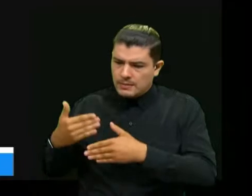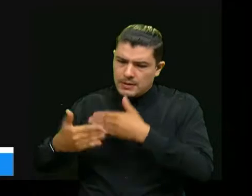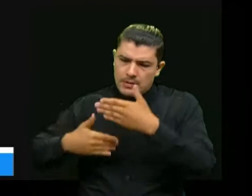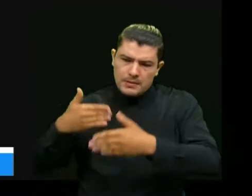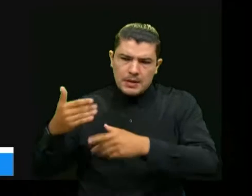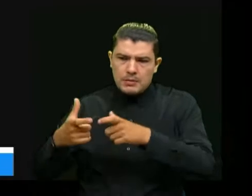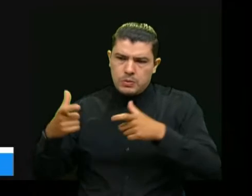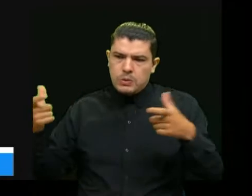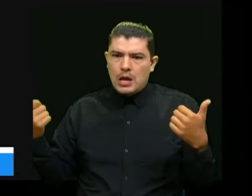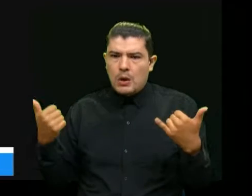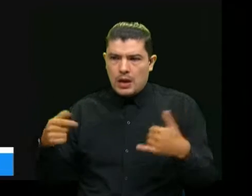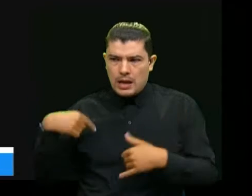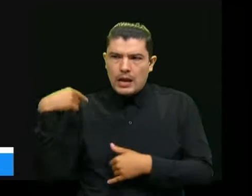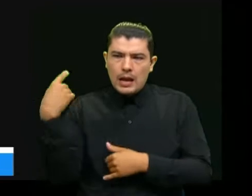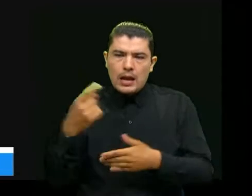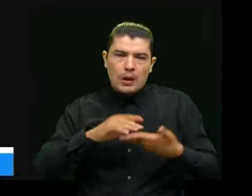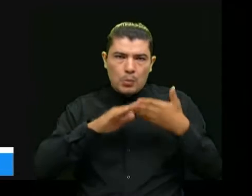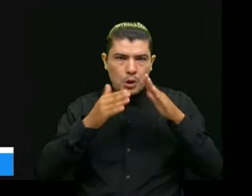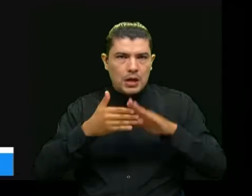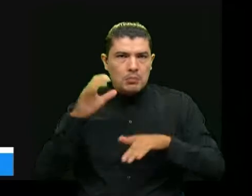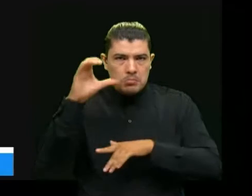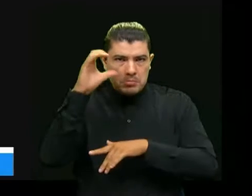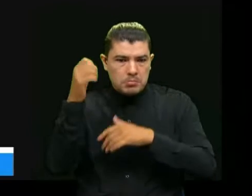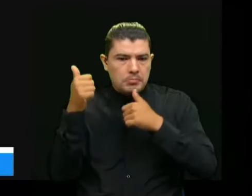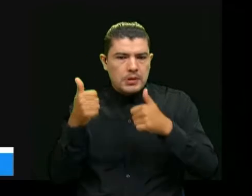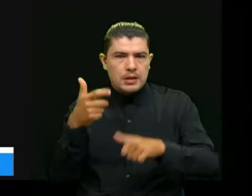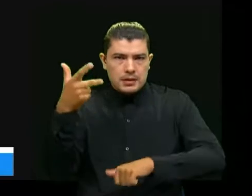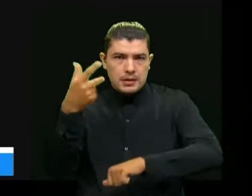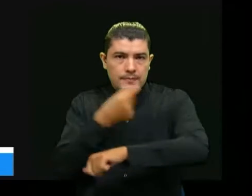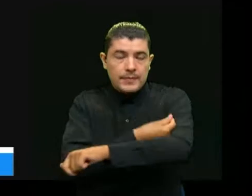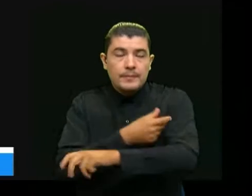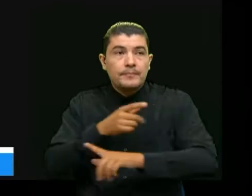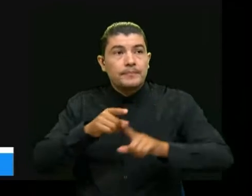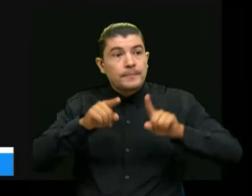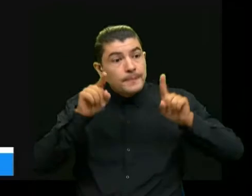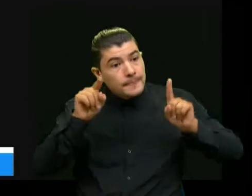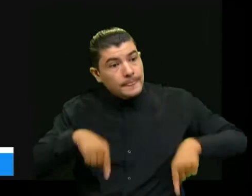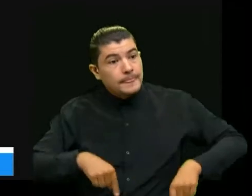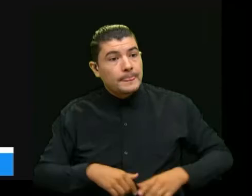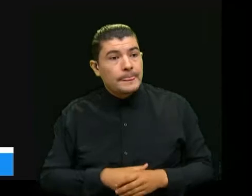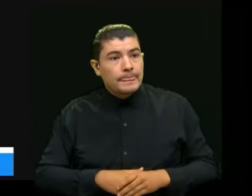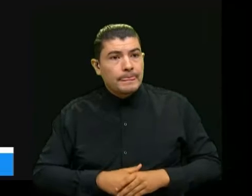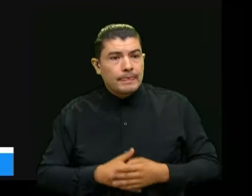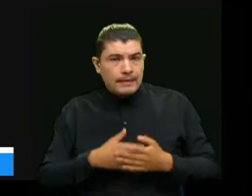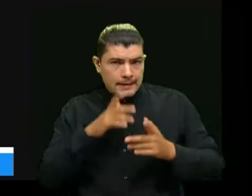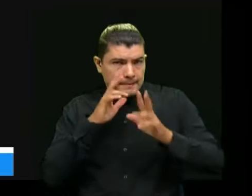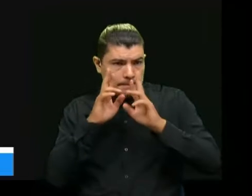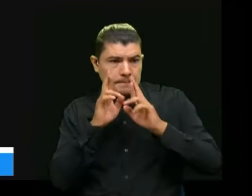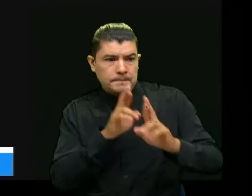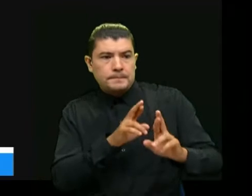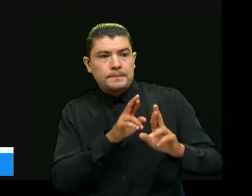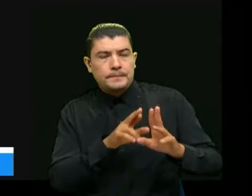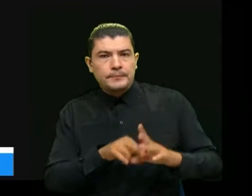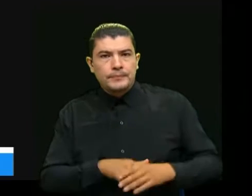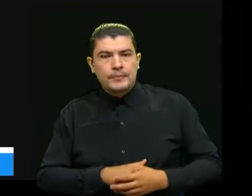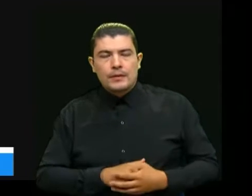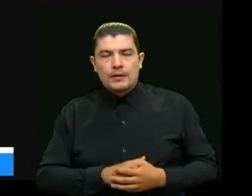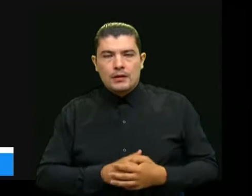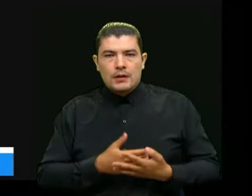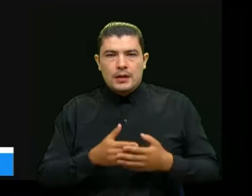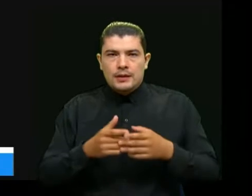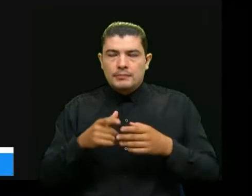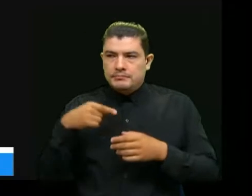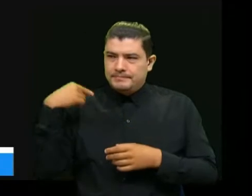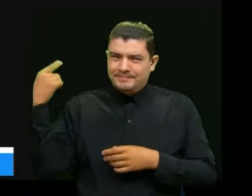población actualmente vacunada también es desde luego destacable que para la mayoría de